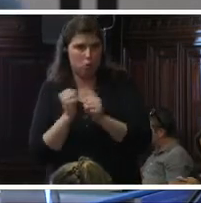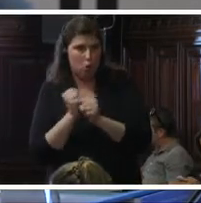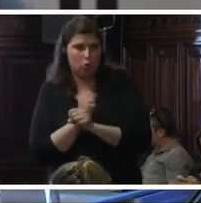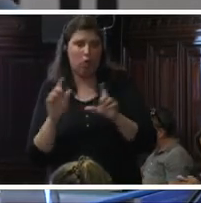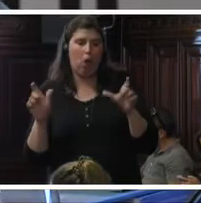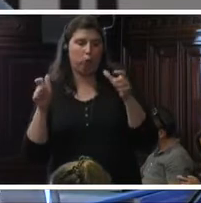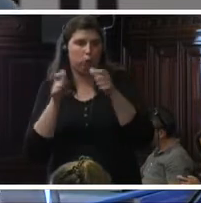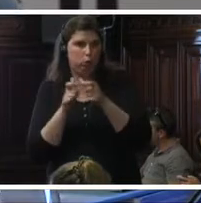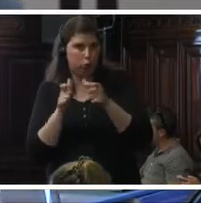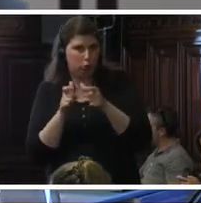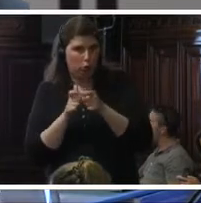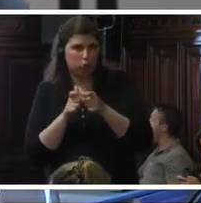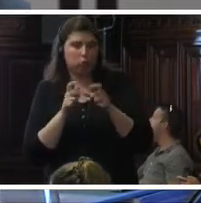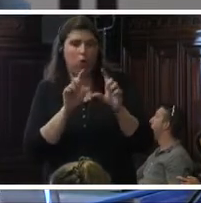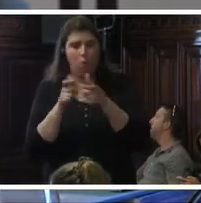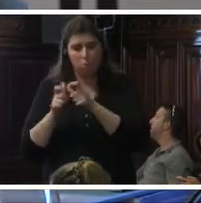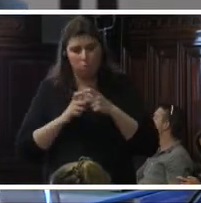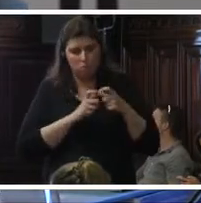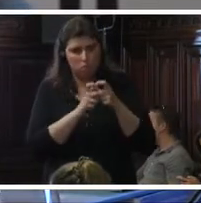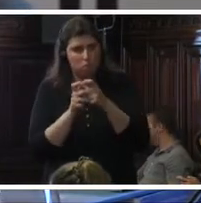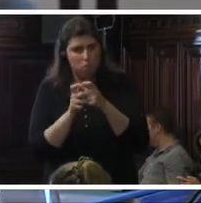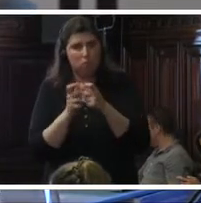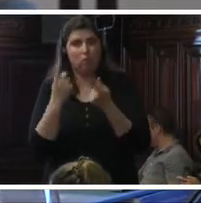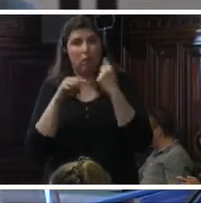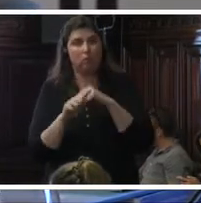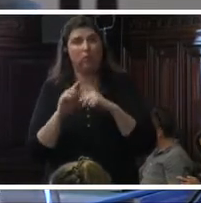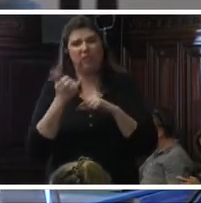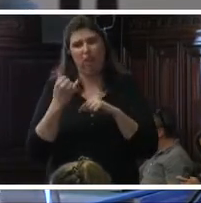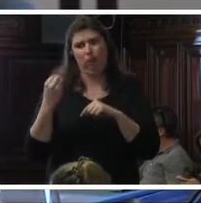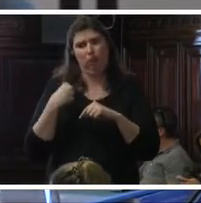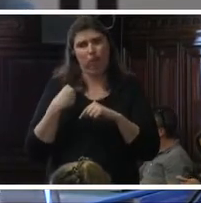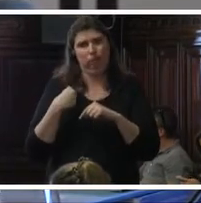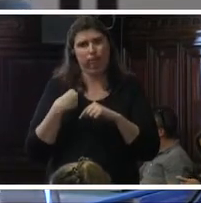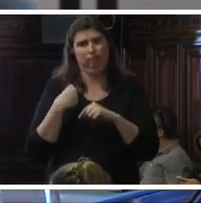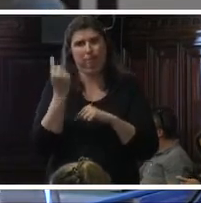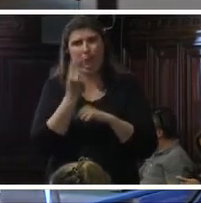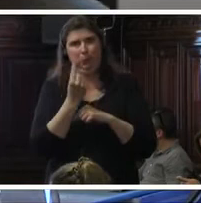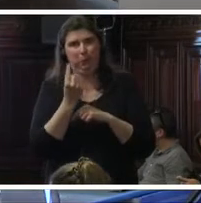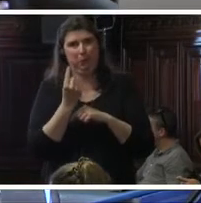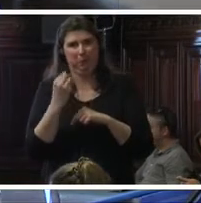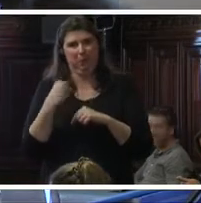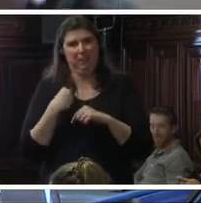la Comisión, de los comisionados. Y ya me va a poner los minutos a mí la compañera.